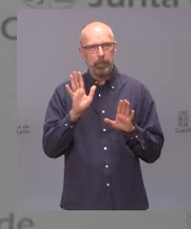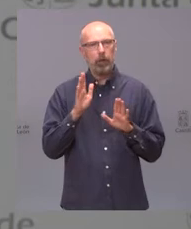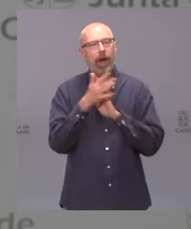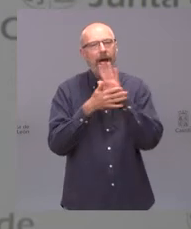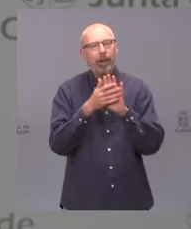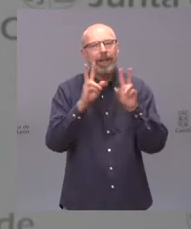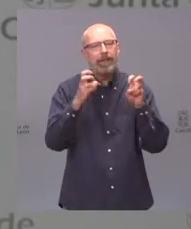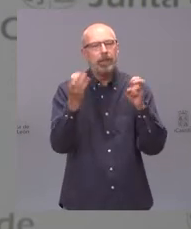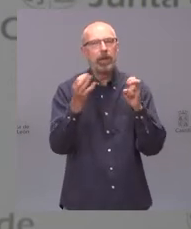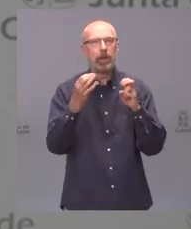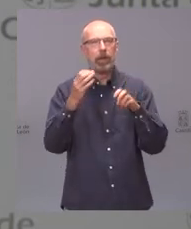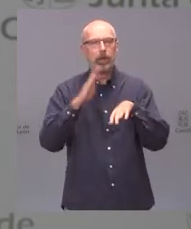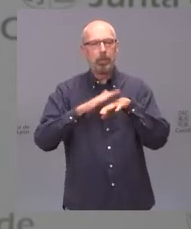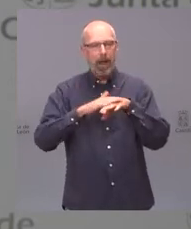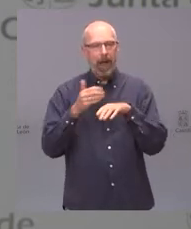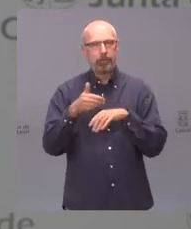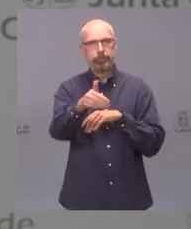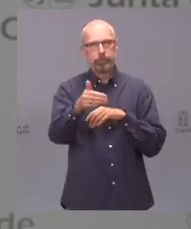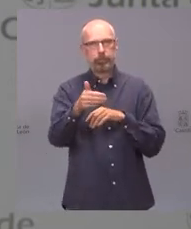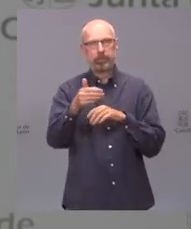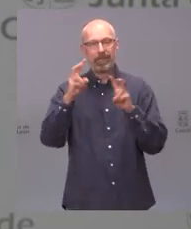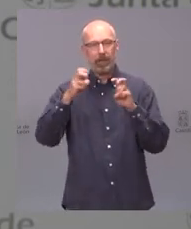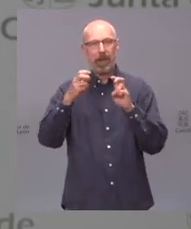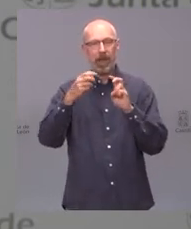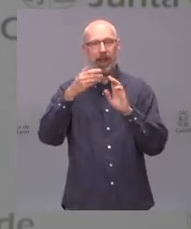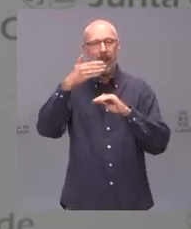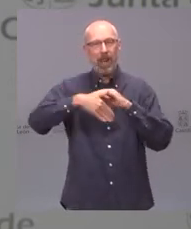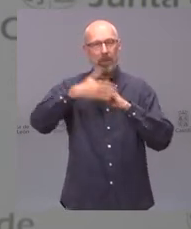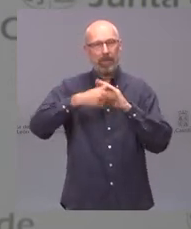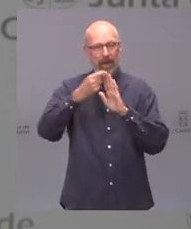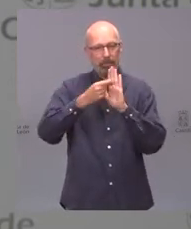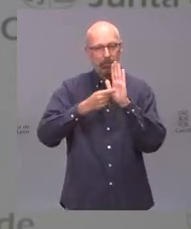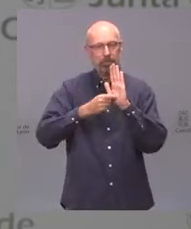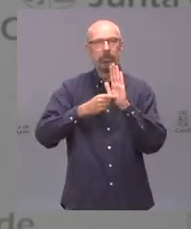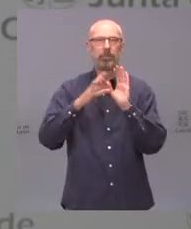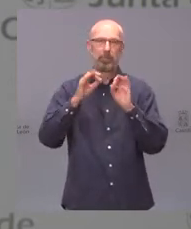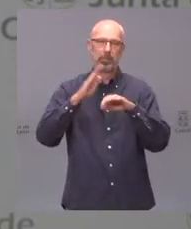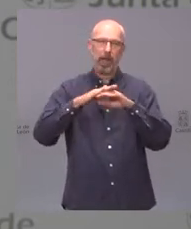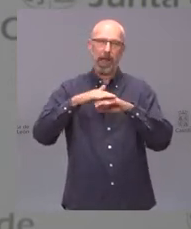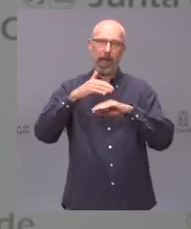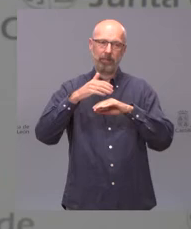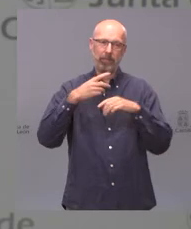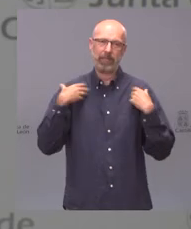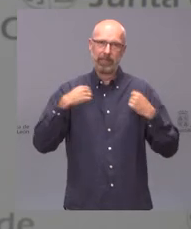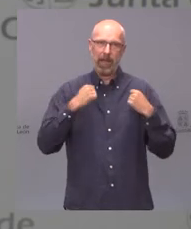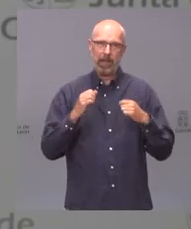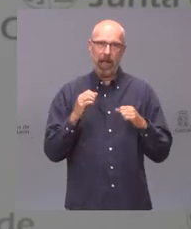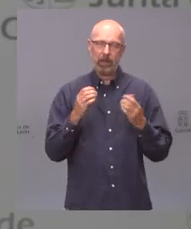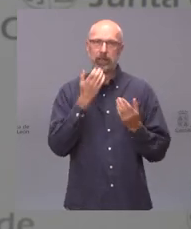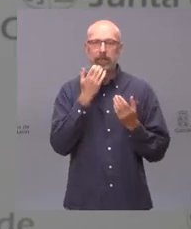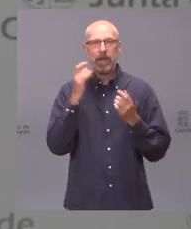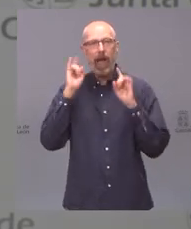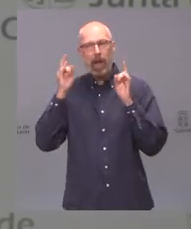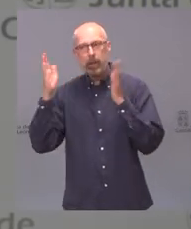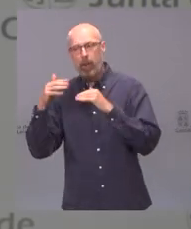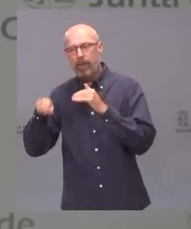regulando en nuestro país pues las restricciones sanitarias si es que son necesarias más allá de la fecha en la que decae el estado de alarma por tanto yo creo que debe